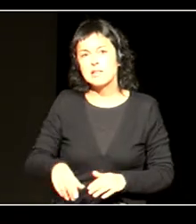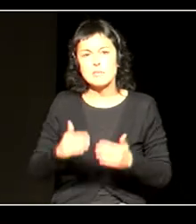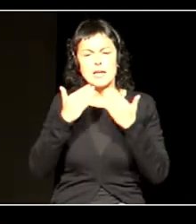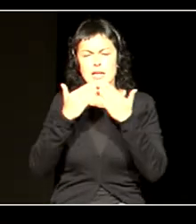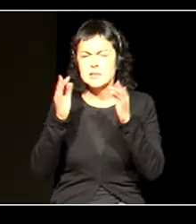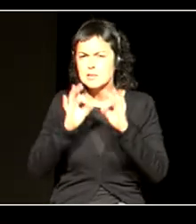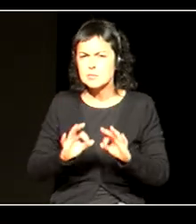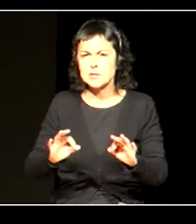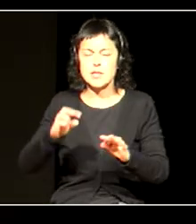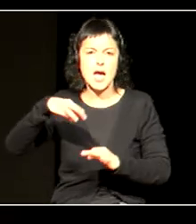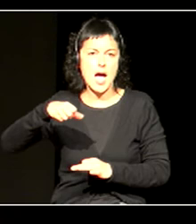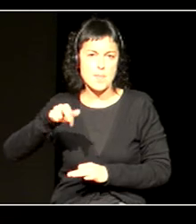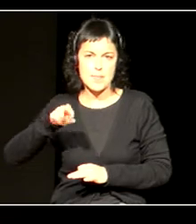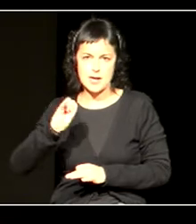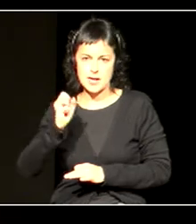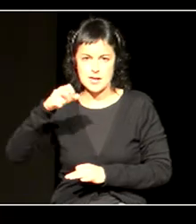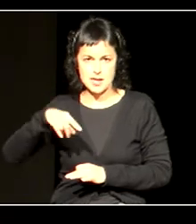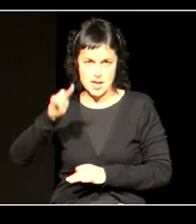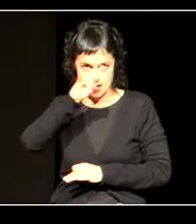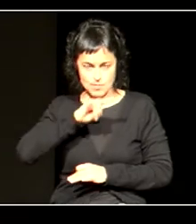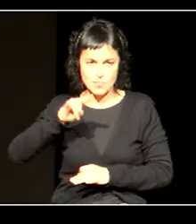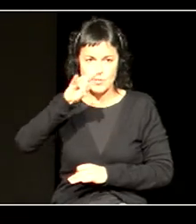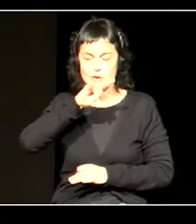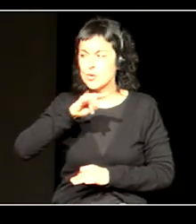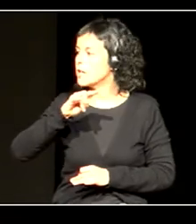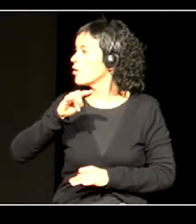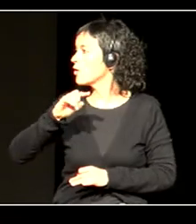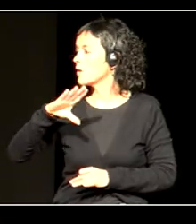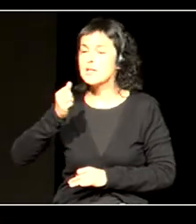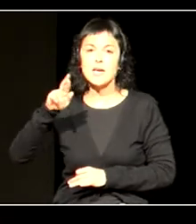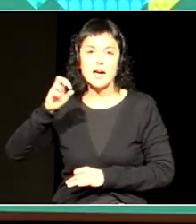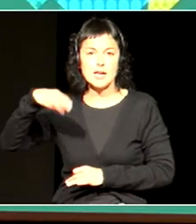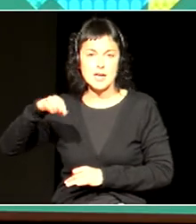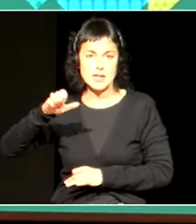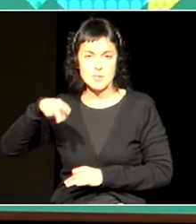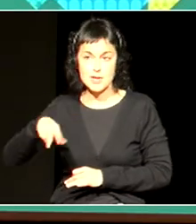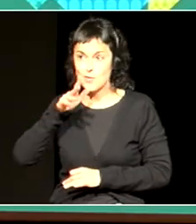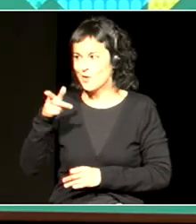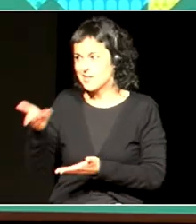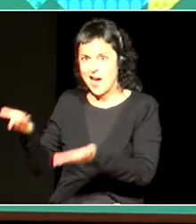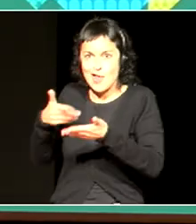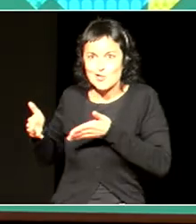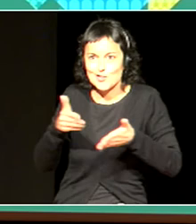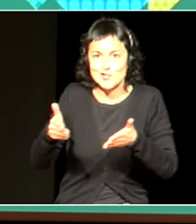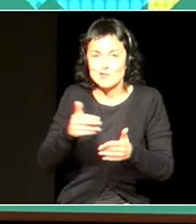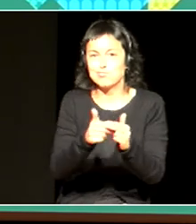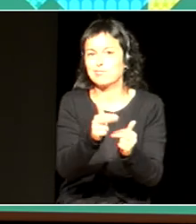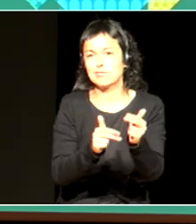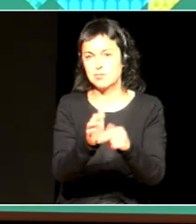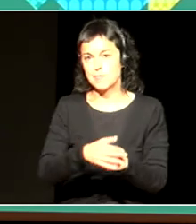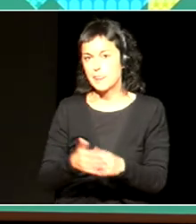especial a Marian Moreno y a Carmen Ruiz Repullo por ayudarnos en este camino. Eskerrik asko. Grat125.